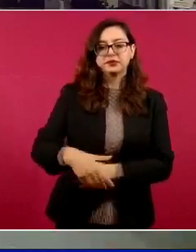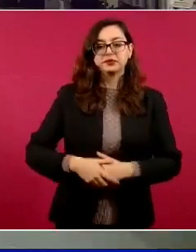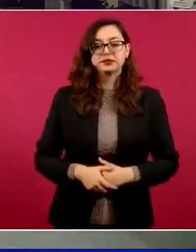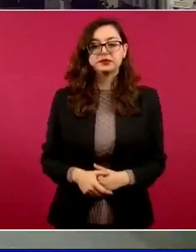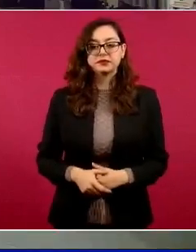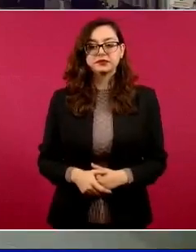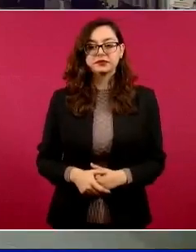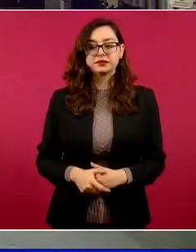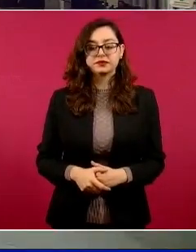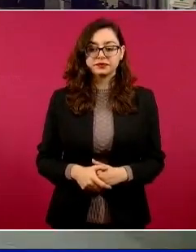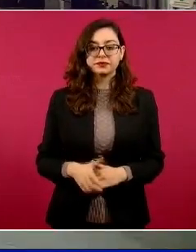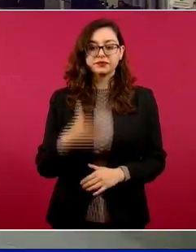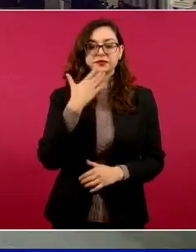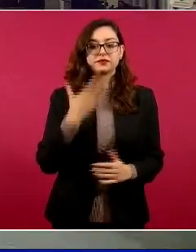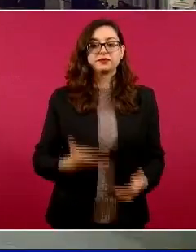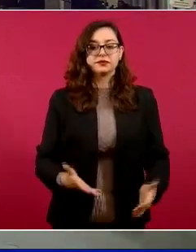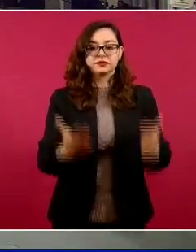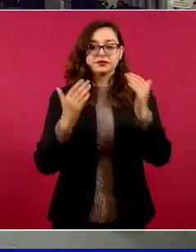Muy bien.